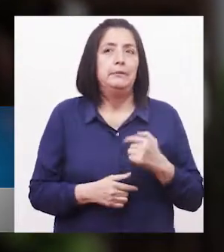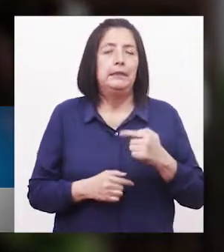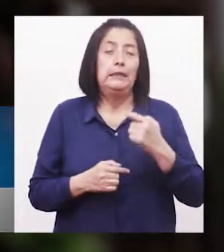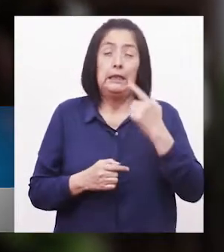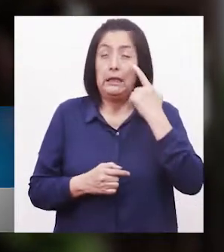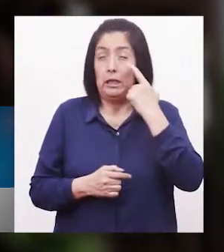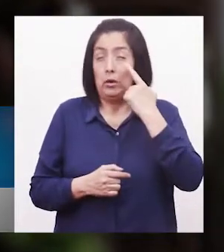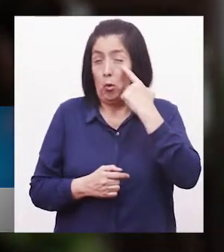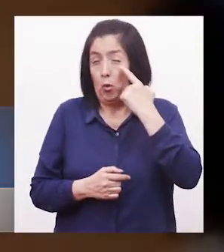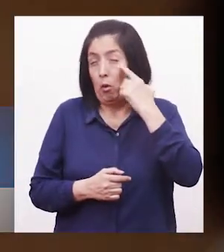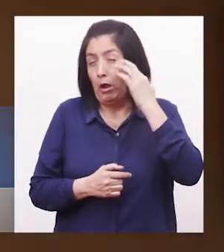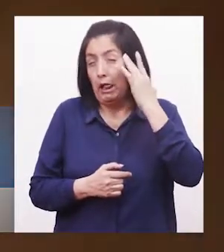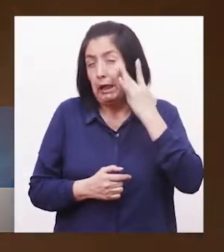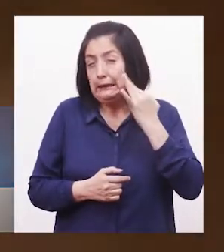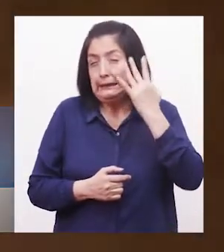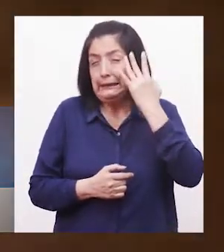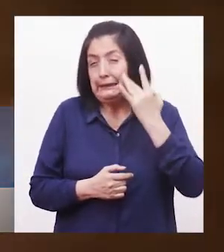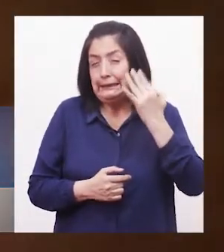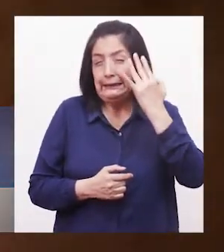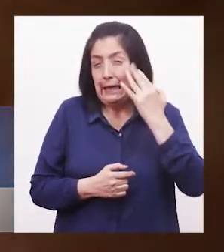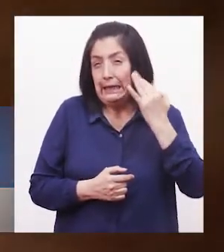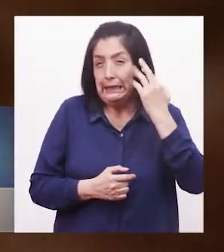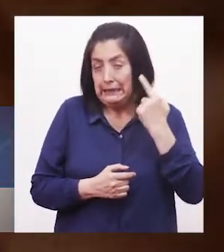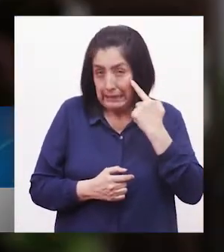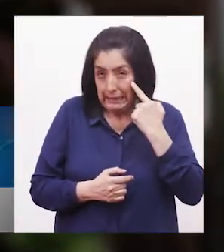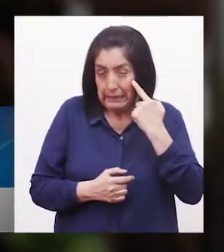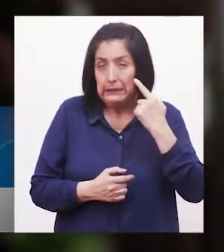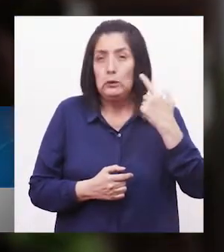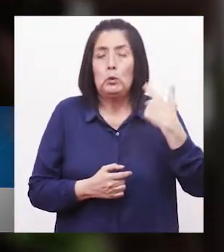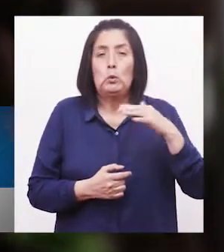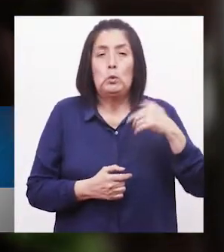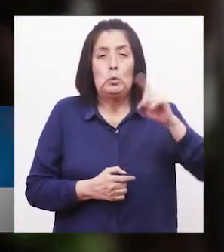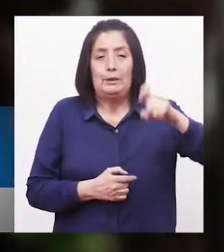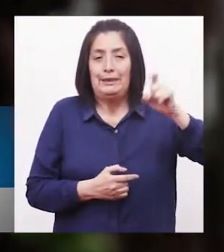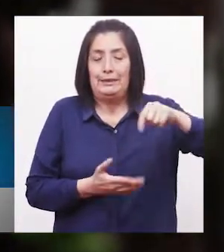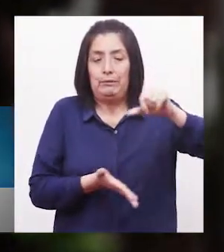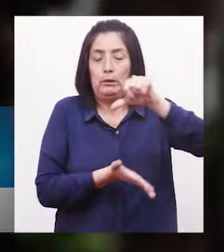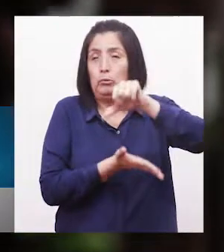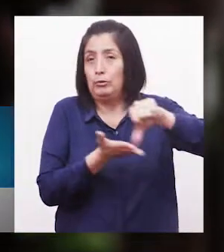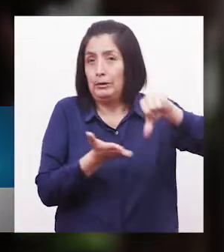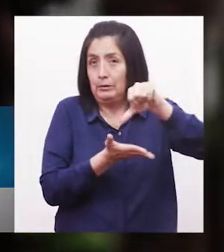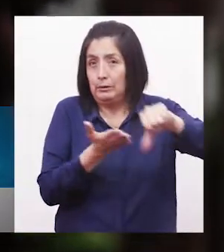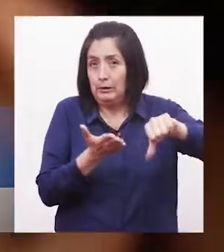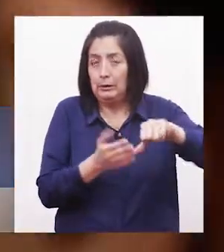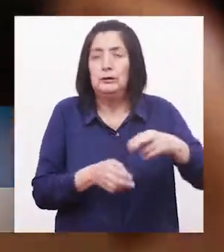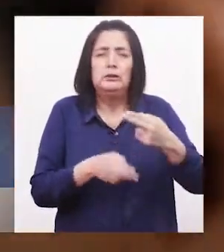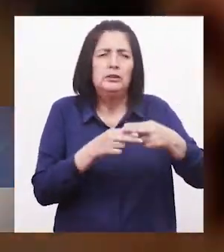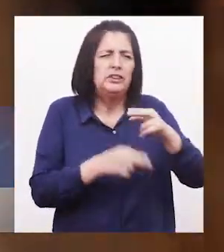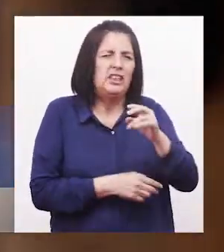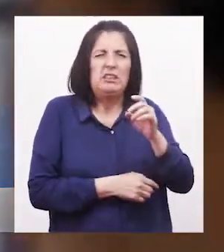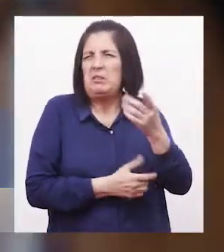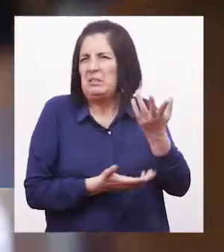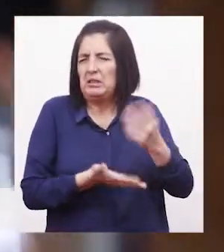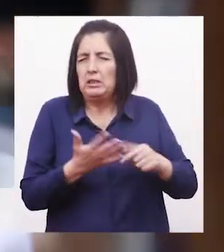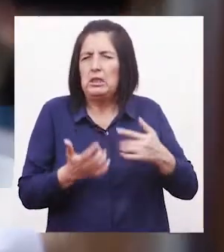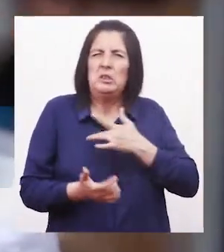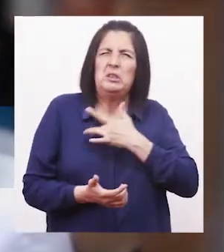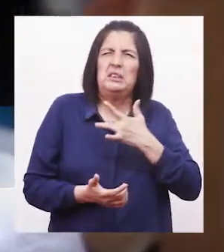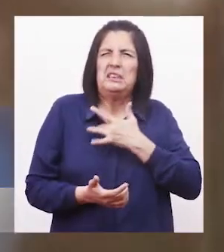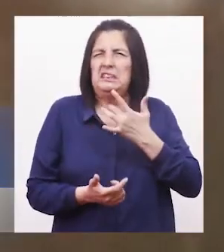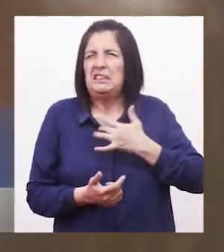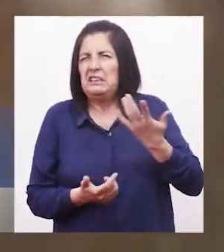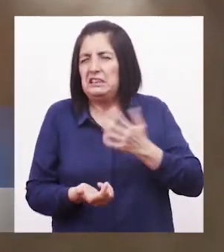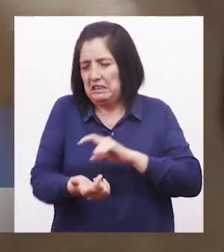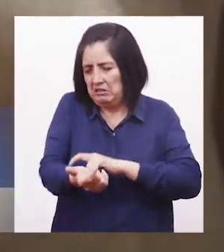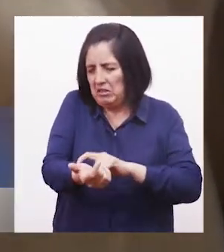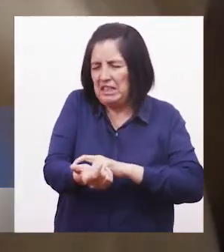en el ojo izquierdo Lo cual requiere una cirugía que se llama humor vitreo Los primeros síntomas que sentí con la